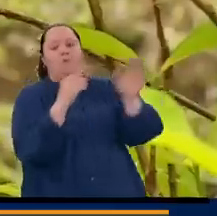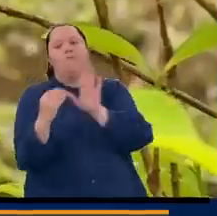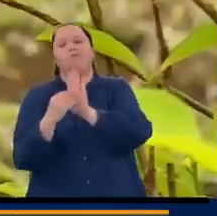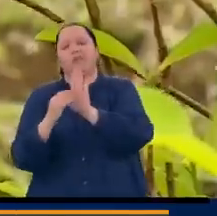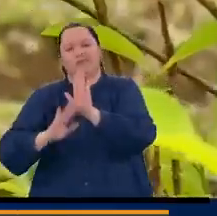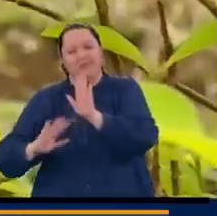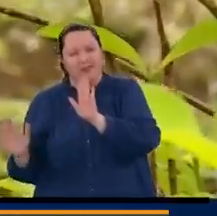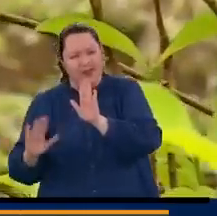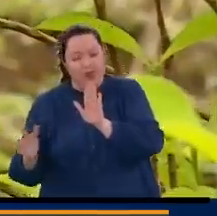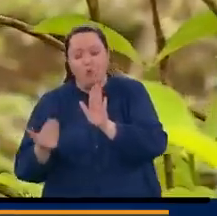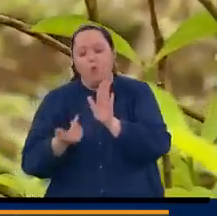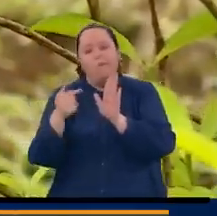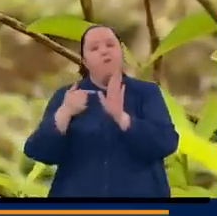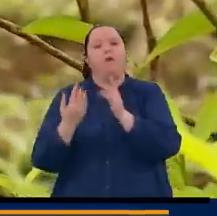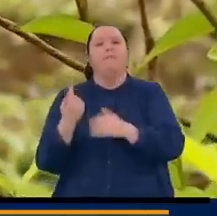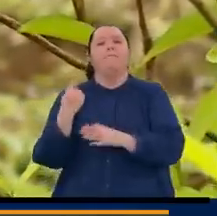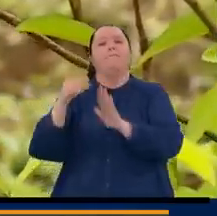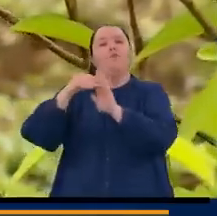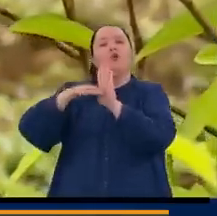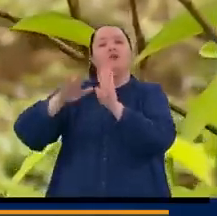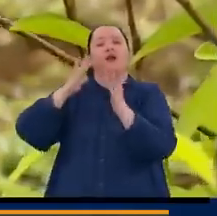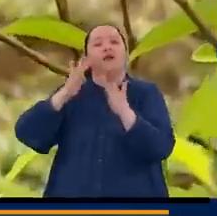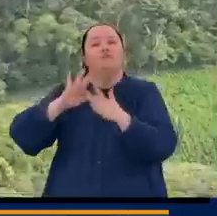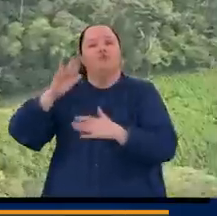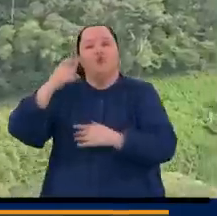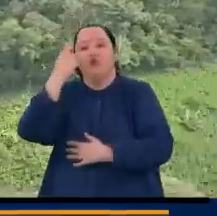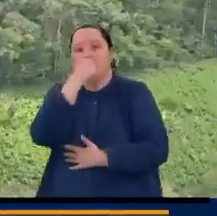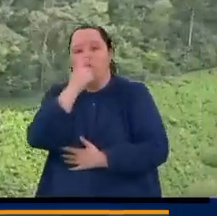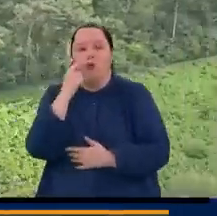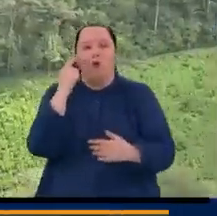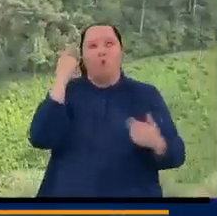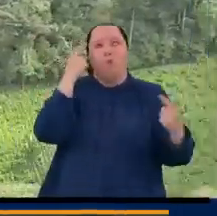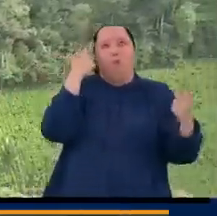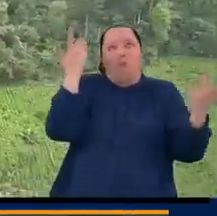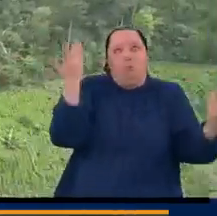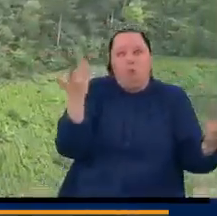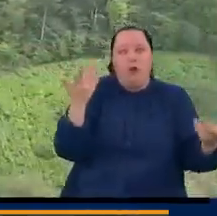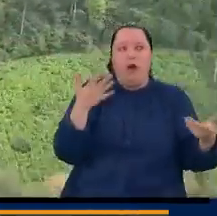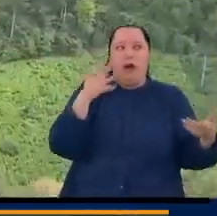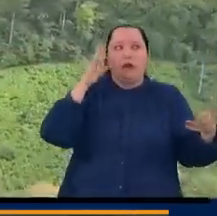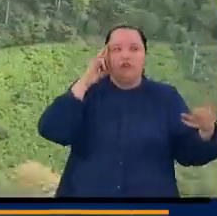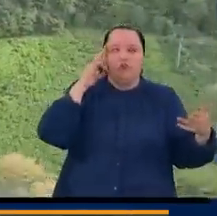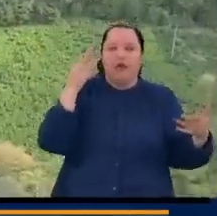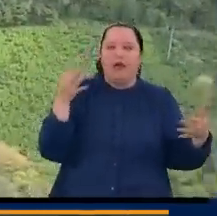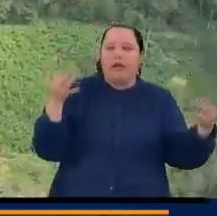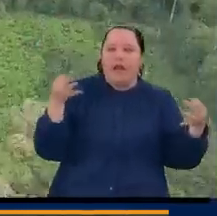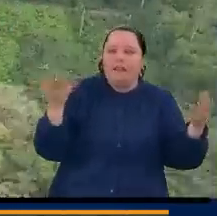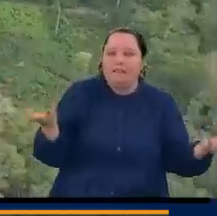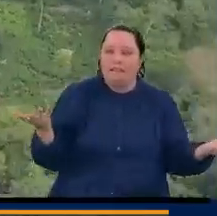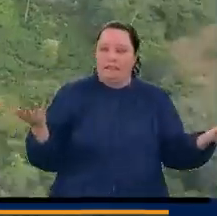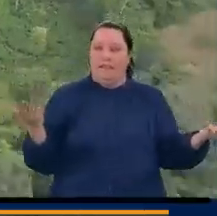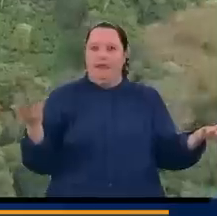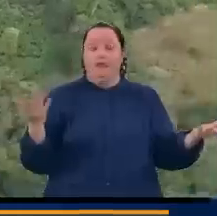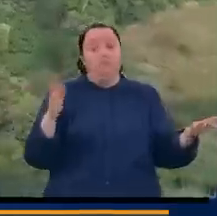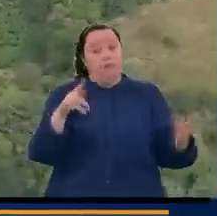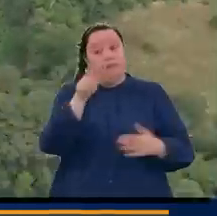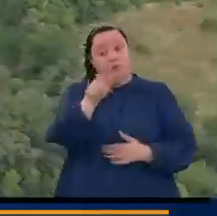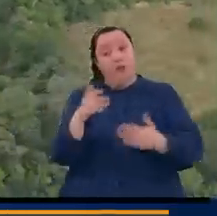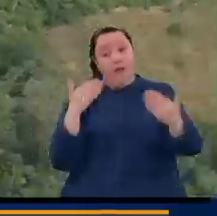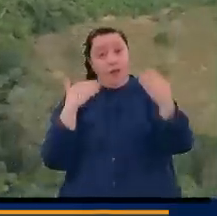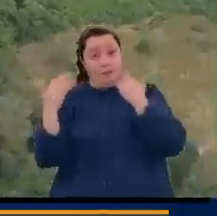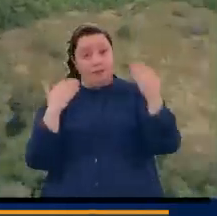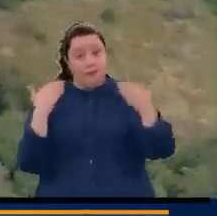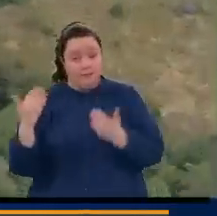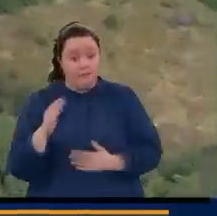política de drogas, son una política sensata, razonable y realista. Uno no le puede pedir a un campesino que